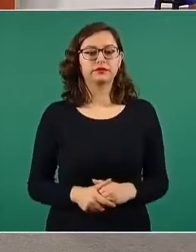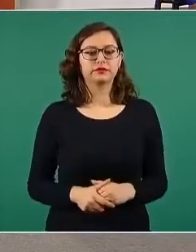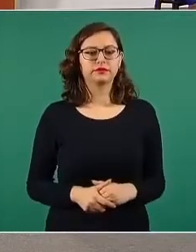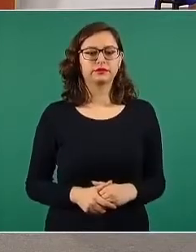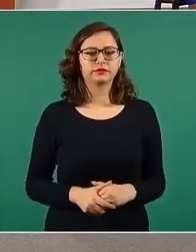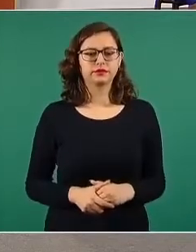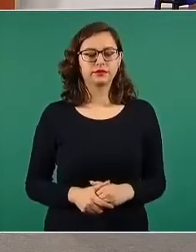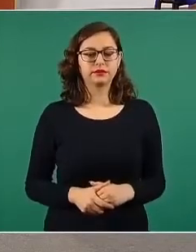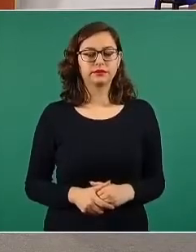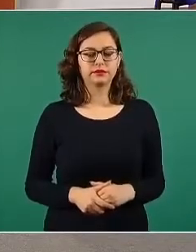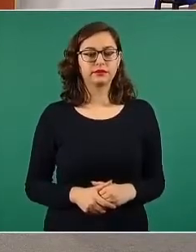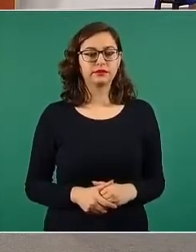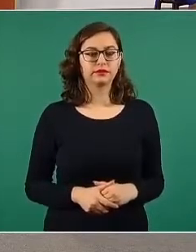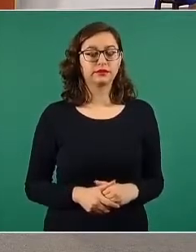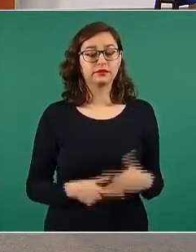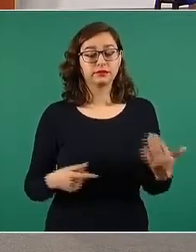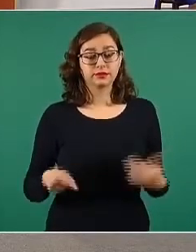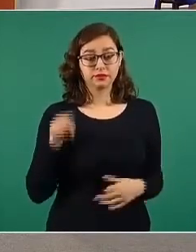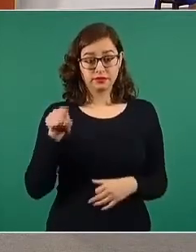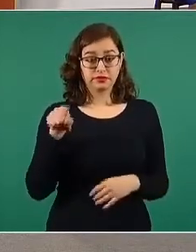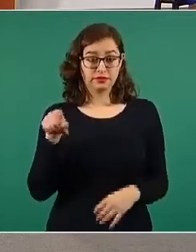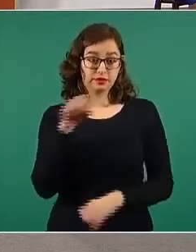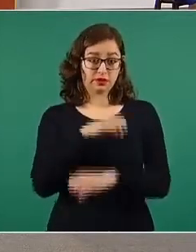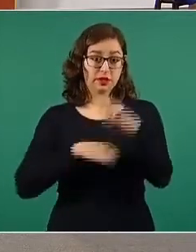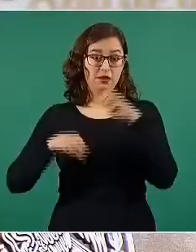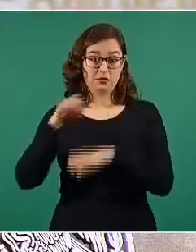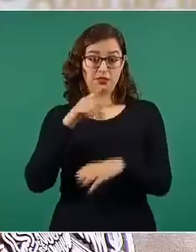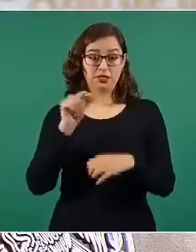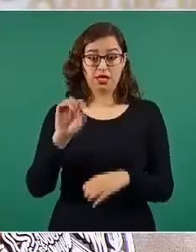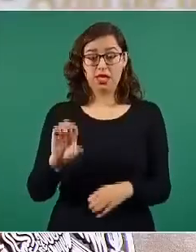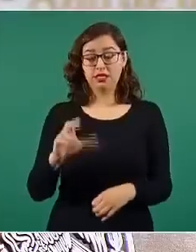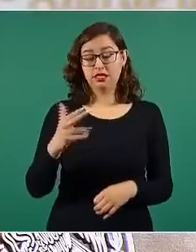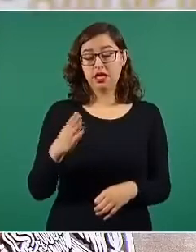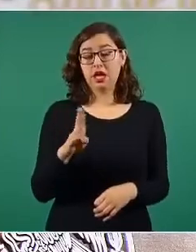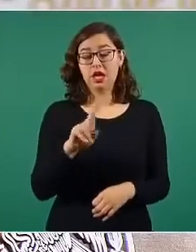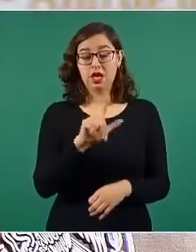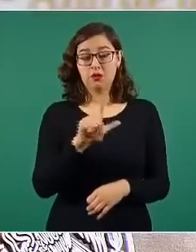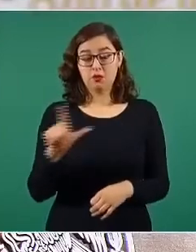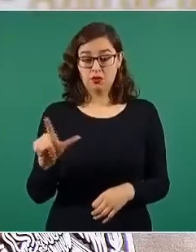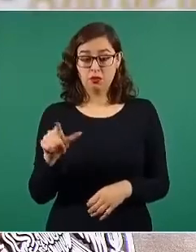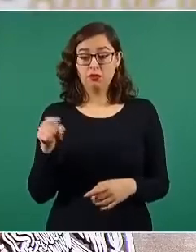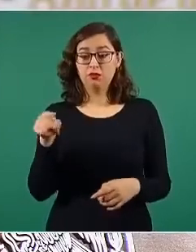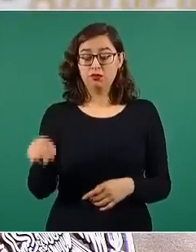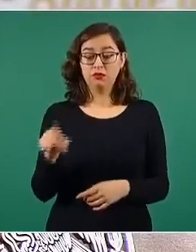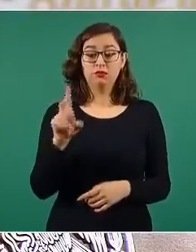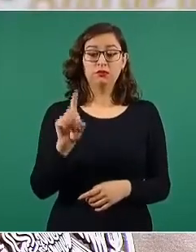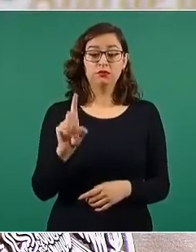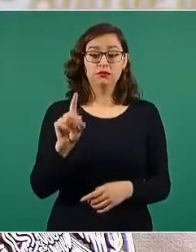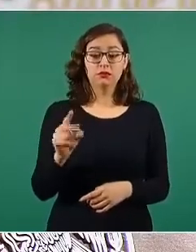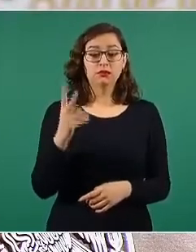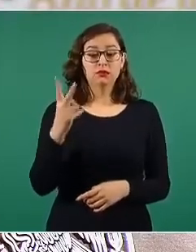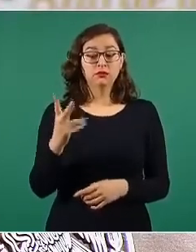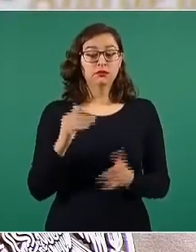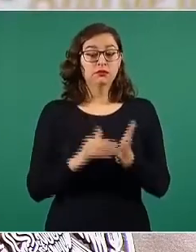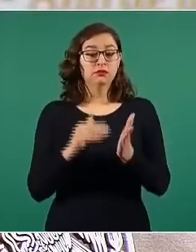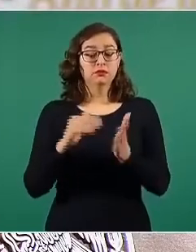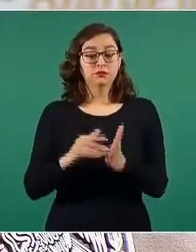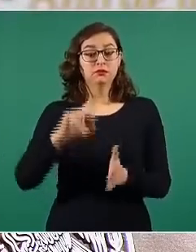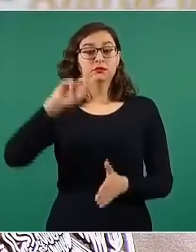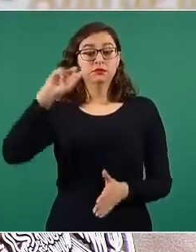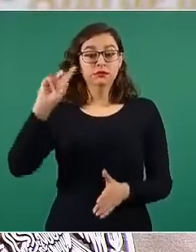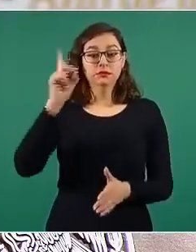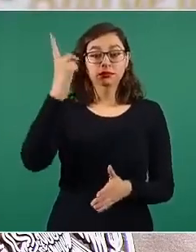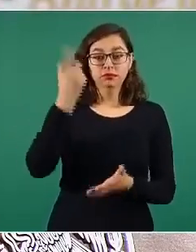Respecto a TechBull, como se ha mencionado, es la empresa que, por 32 millones de dólares, es contratada por la